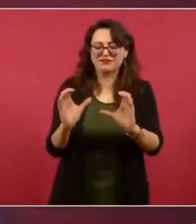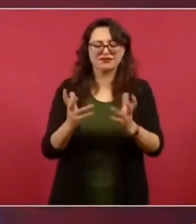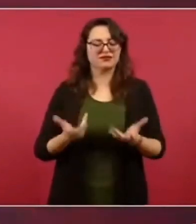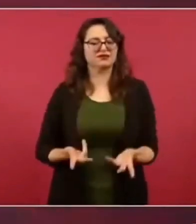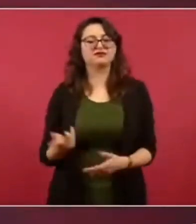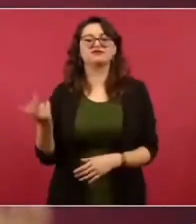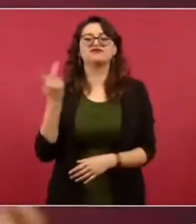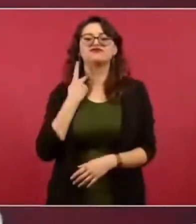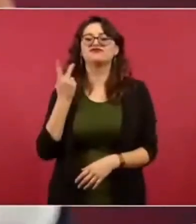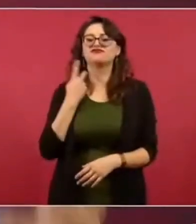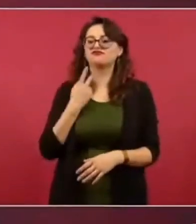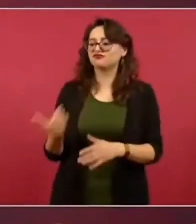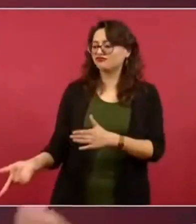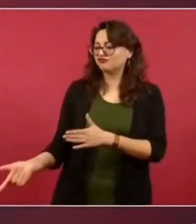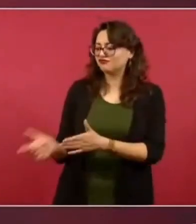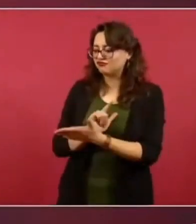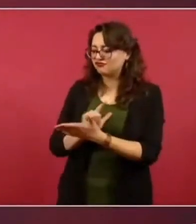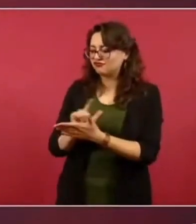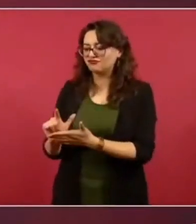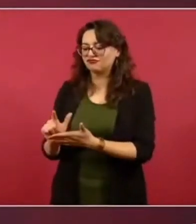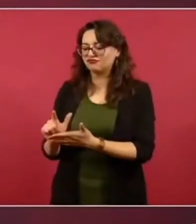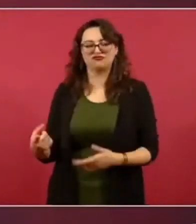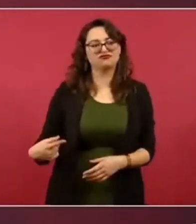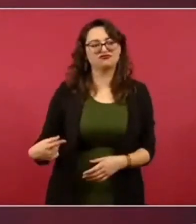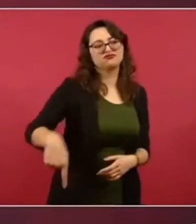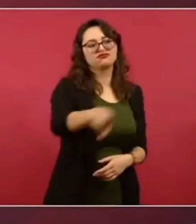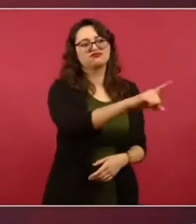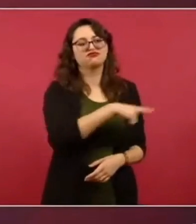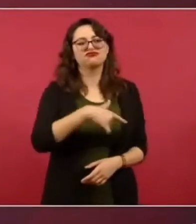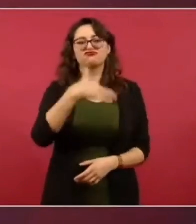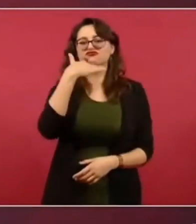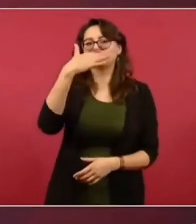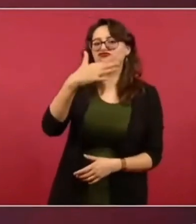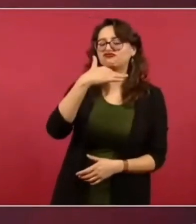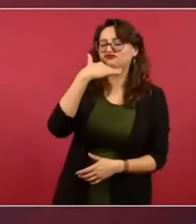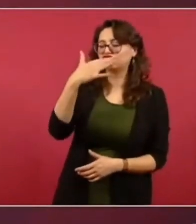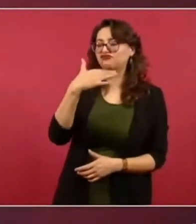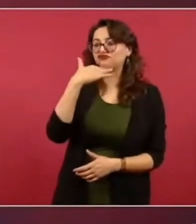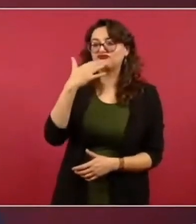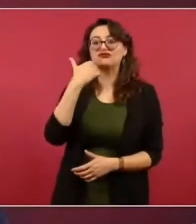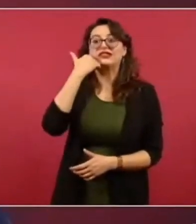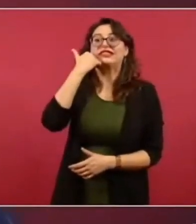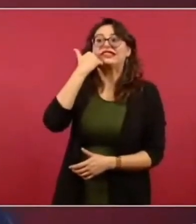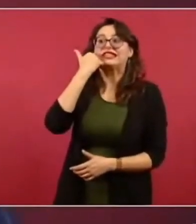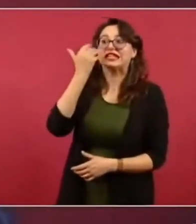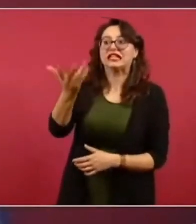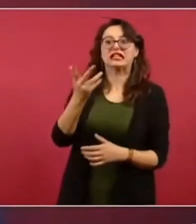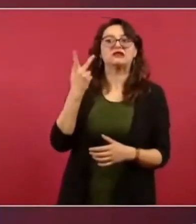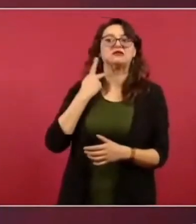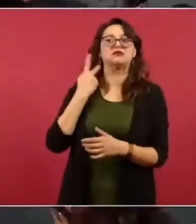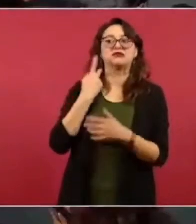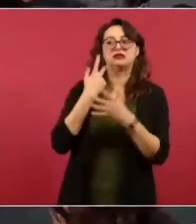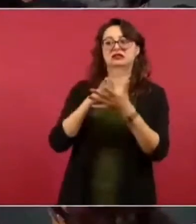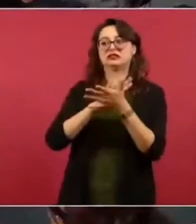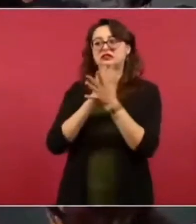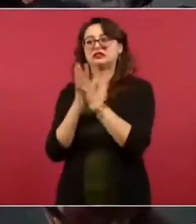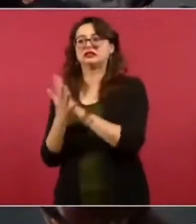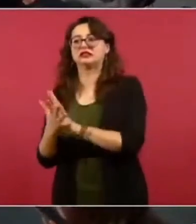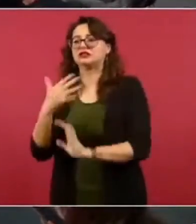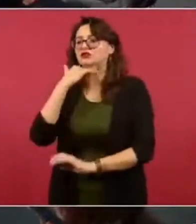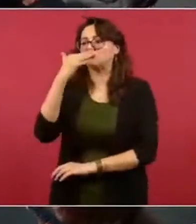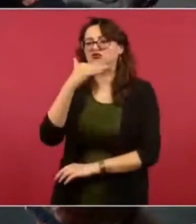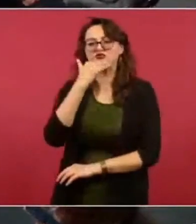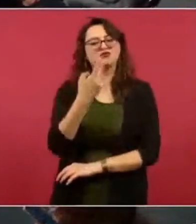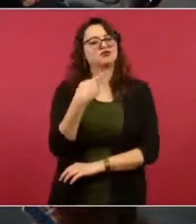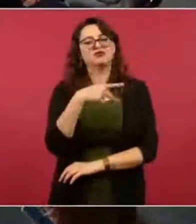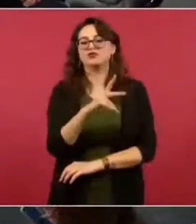que ni los más sucios políticos han podido mancharla. Entonces, pero yo no sé